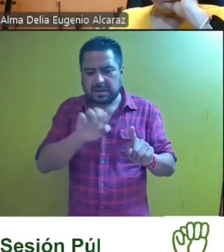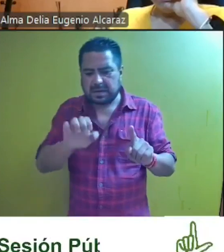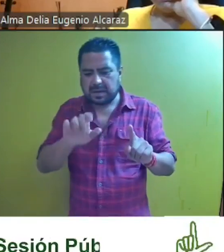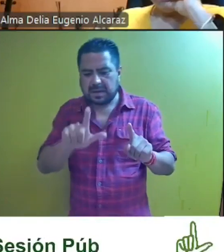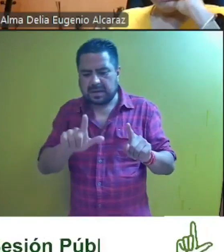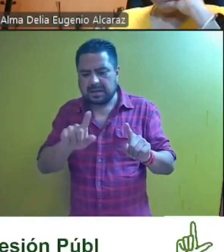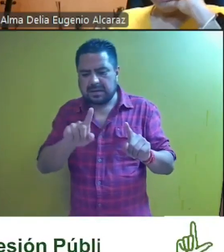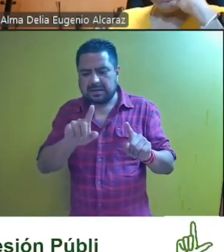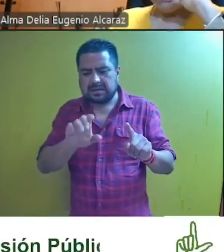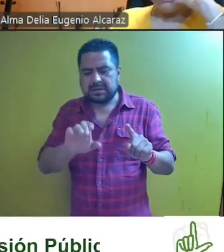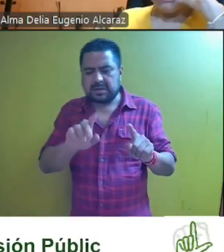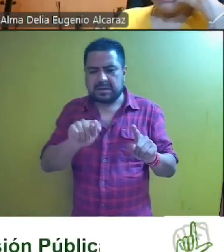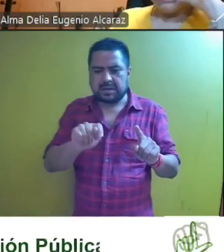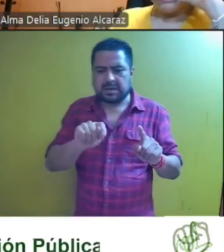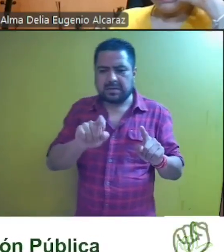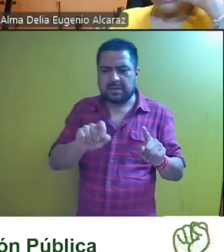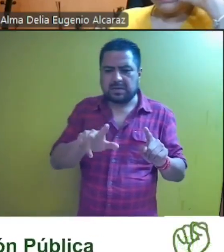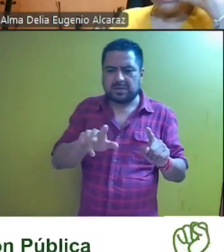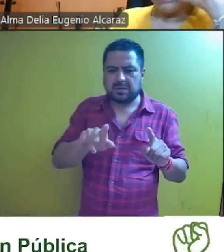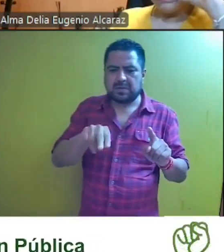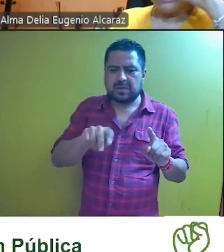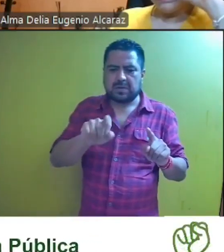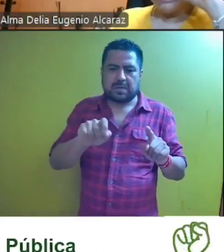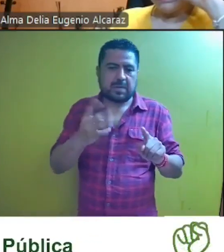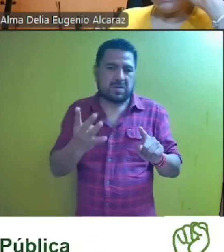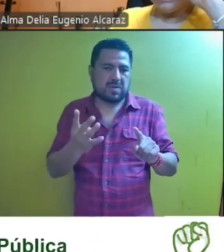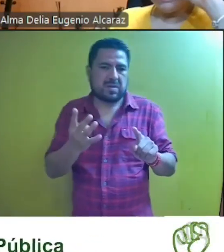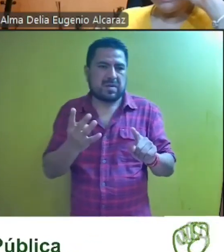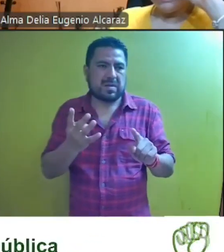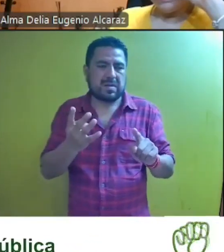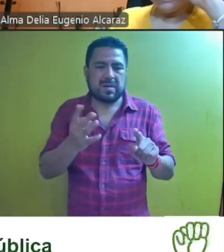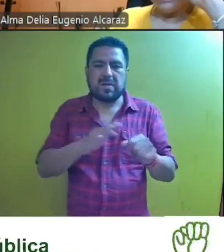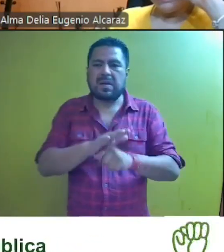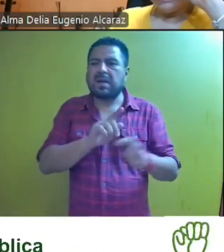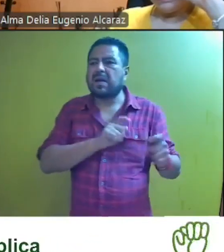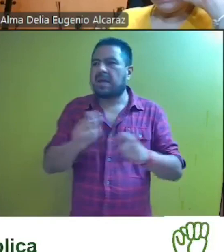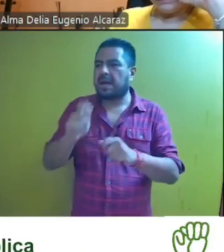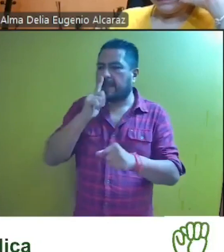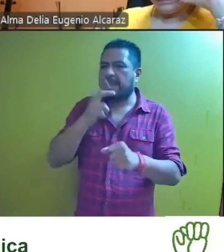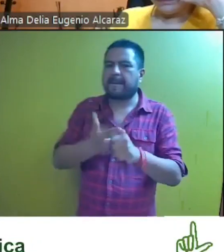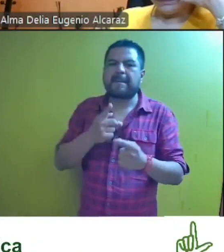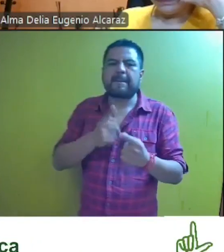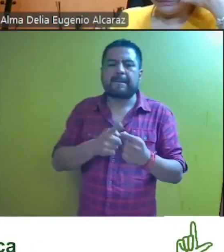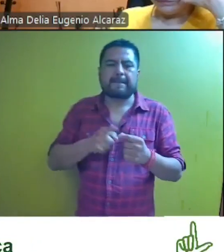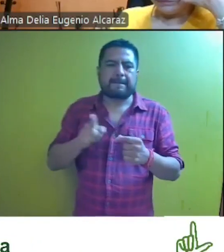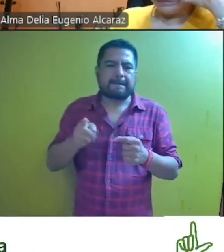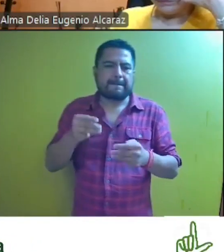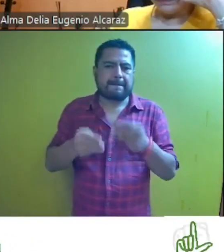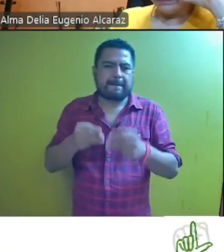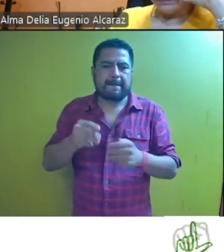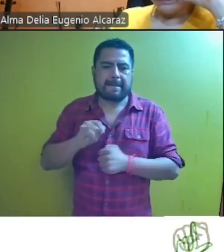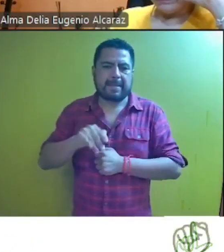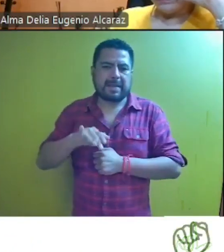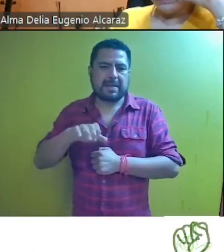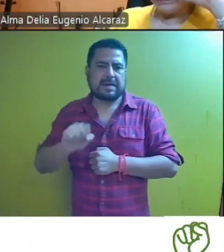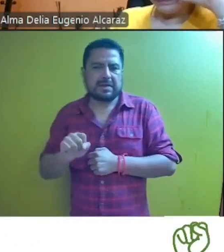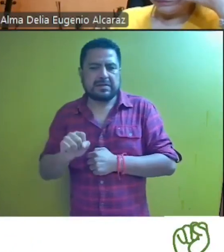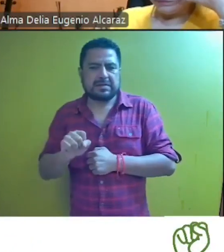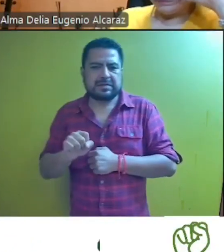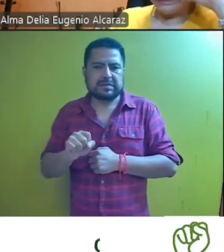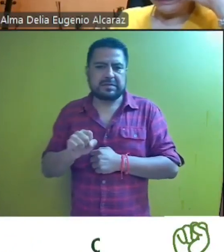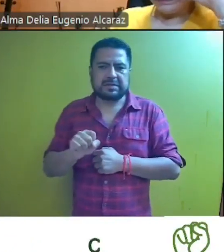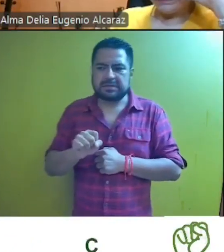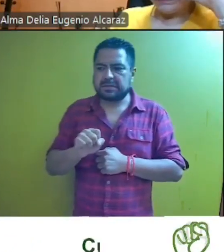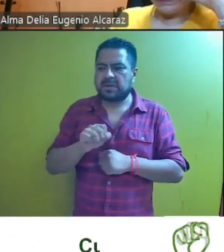LCT diagonal 28 diagonal 2024 que fue turnado a la ponencia a cargo del magistrado José Inés Betancur Salgado